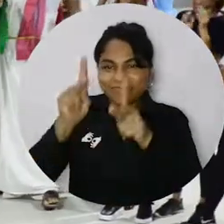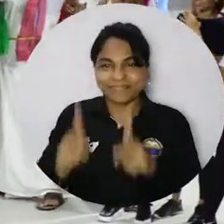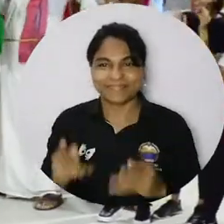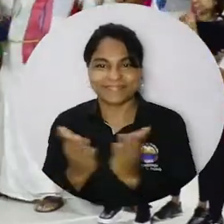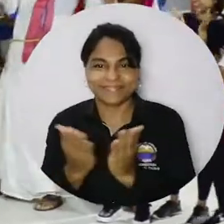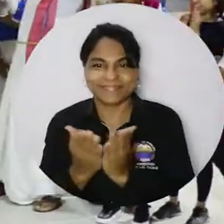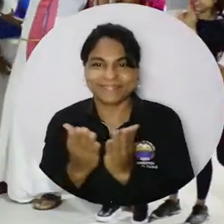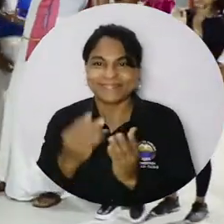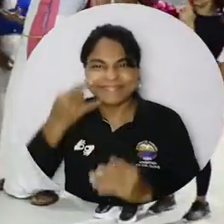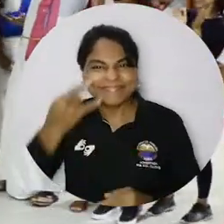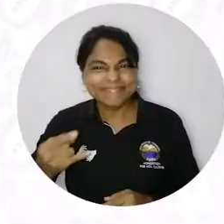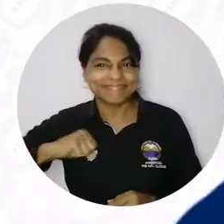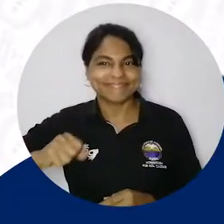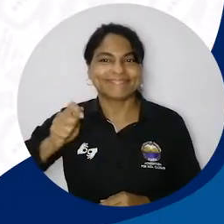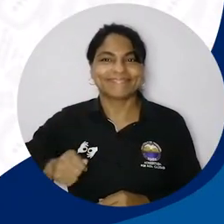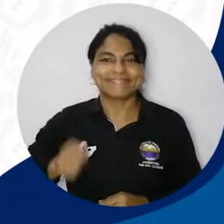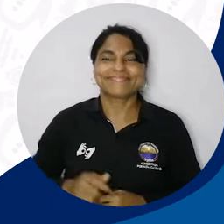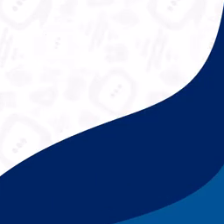estudiantes sobre esta profesión.